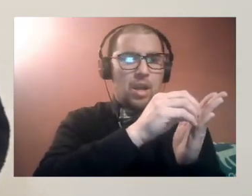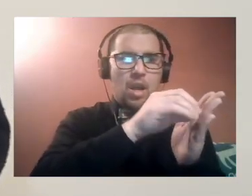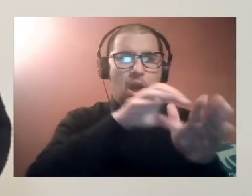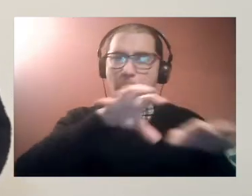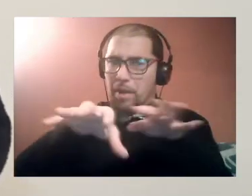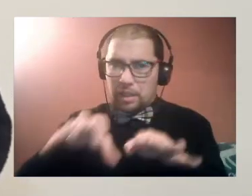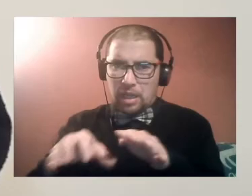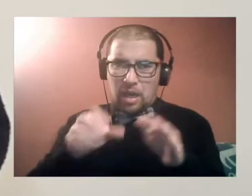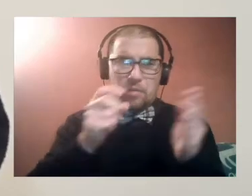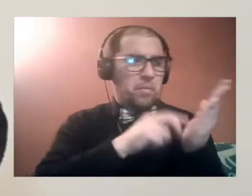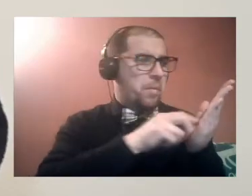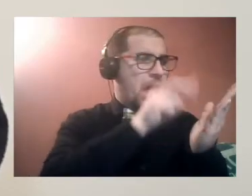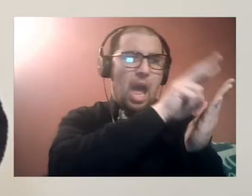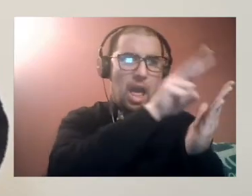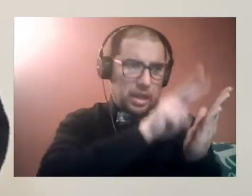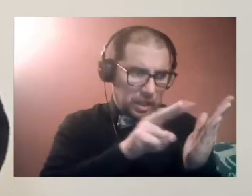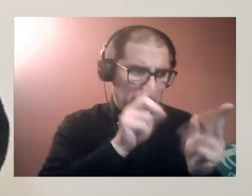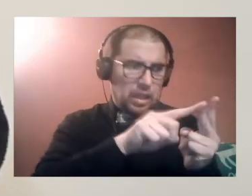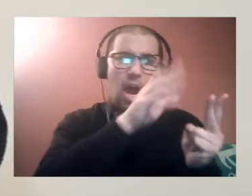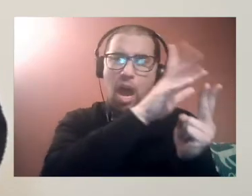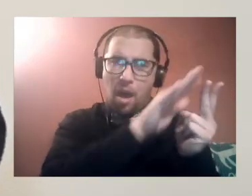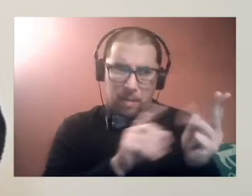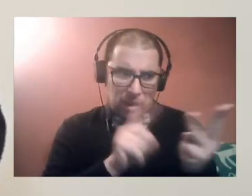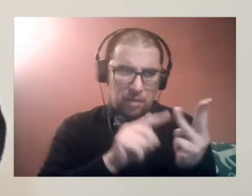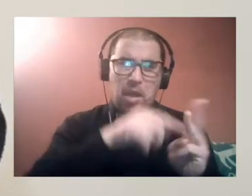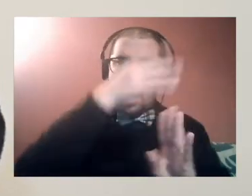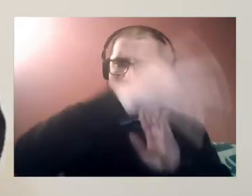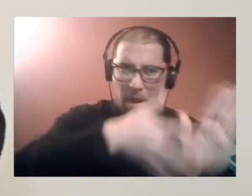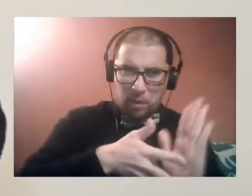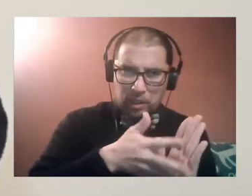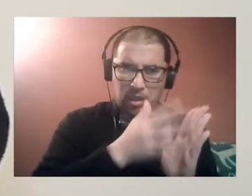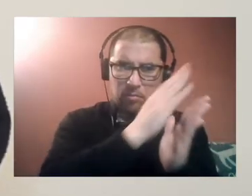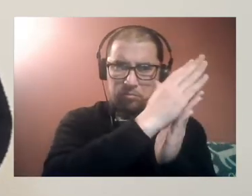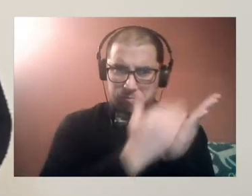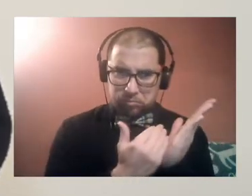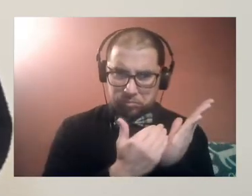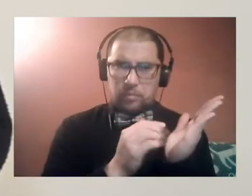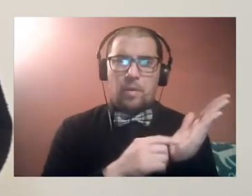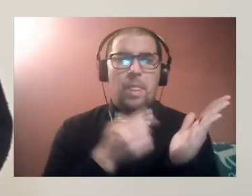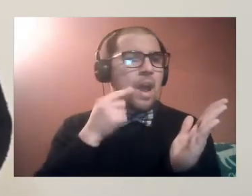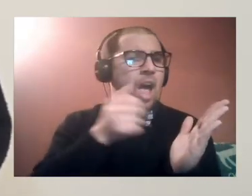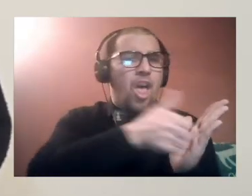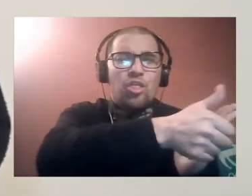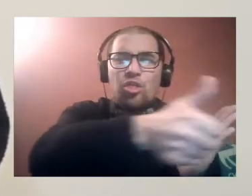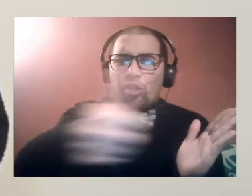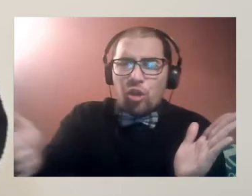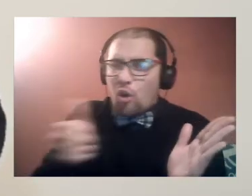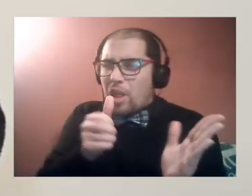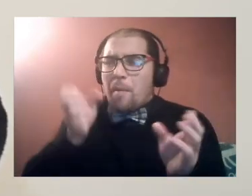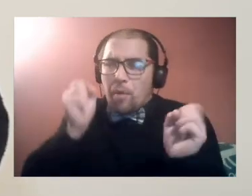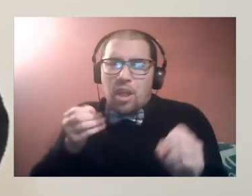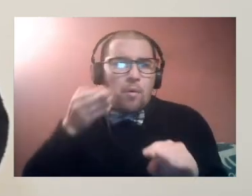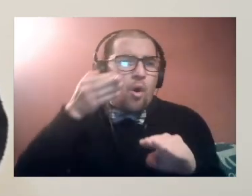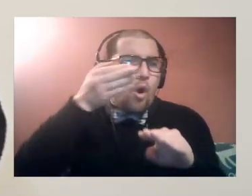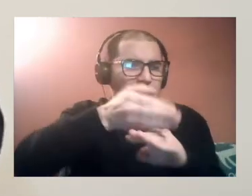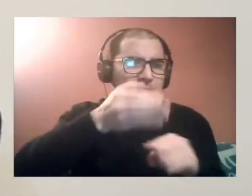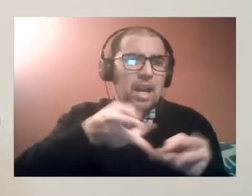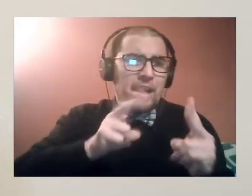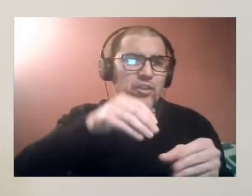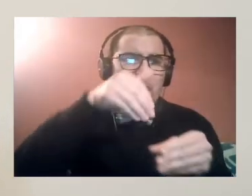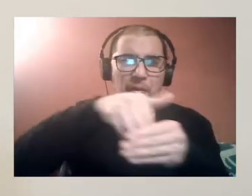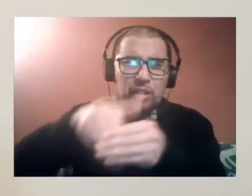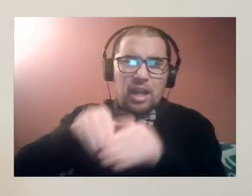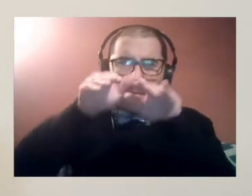en tinta, en braille y en lengua de señas para que todos podamos tener la misma información